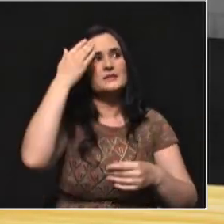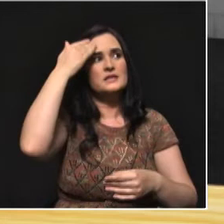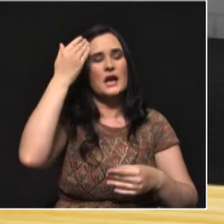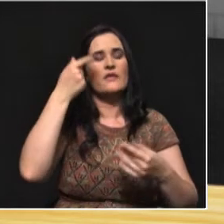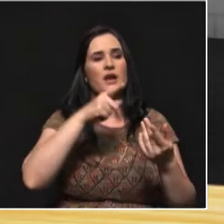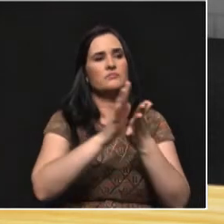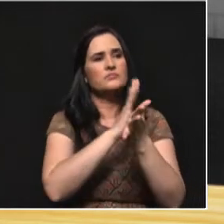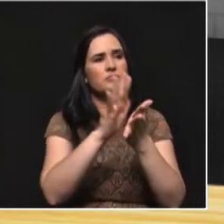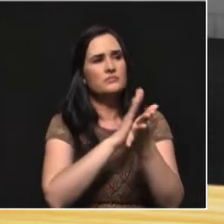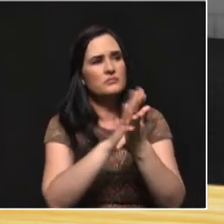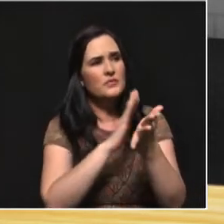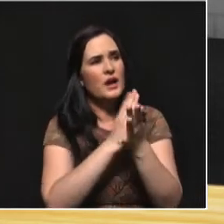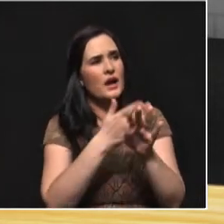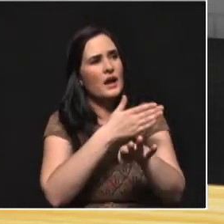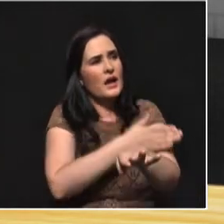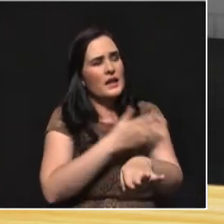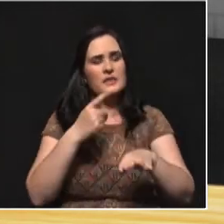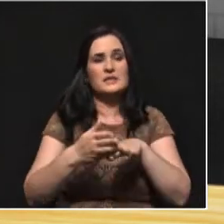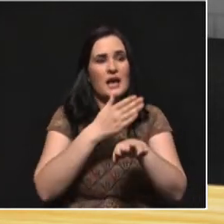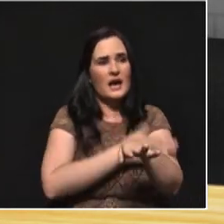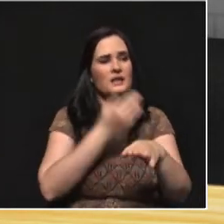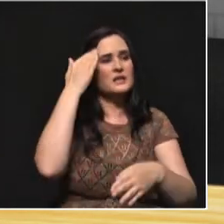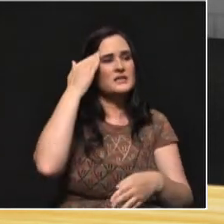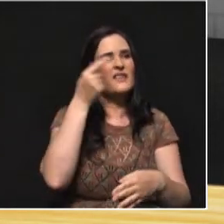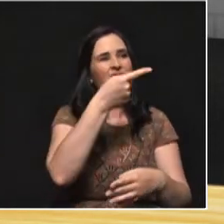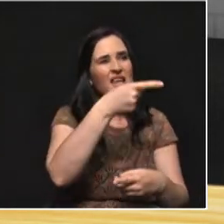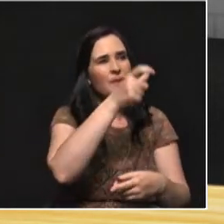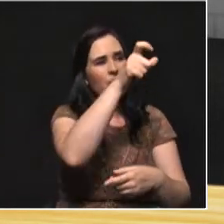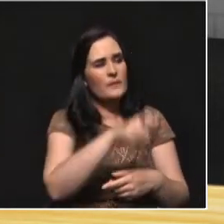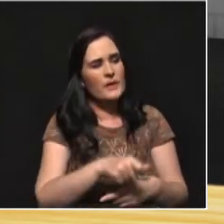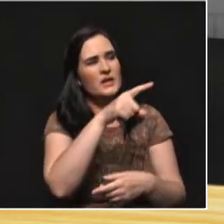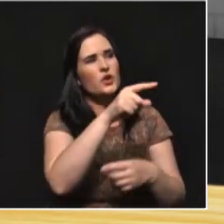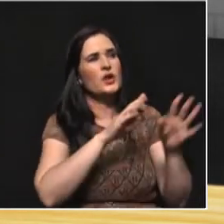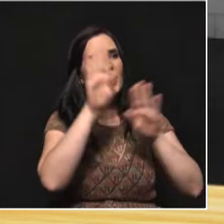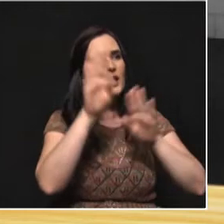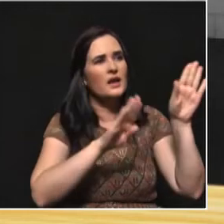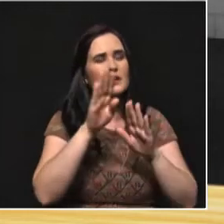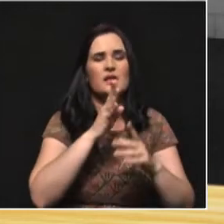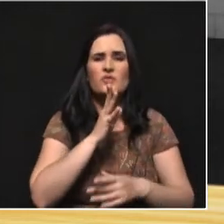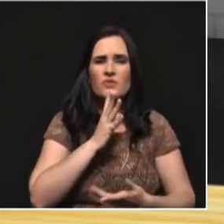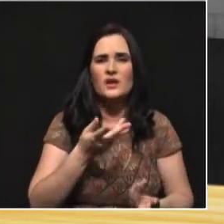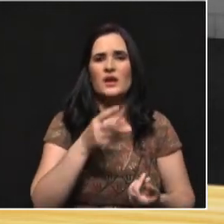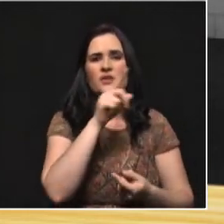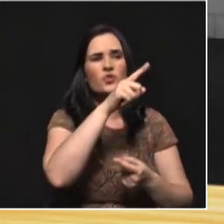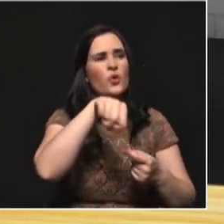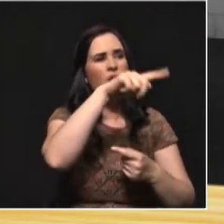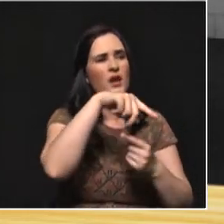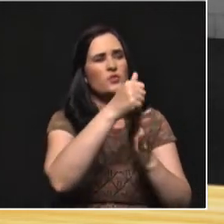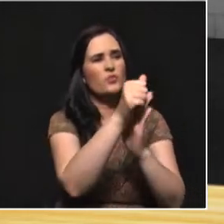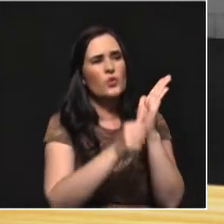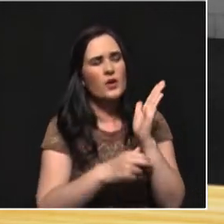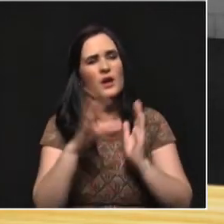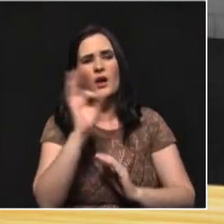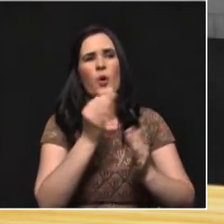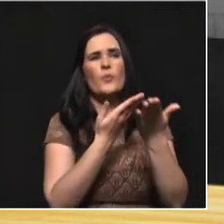implica que previamente me he informado sobre quiénes son los candidatos y sobre todo cuáles son sus programas, qué